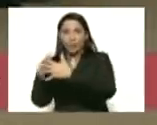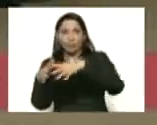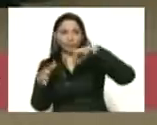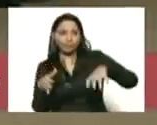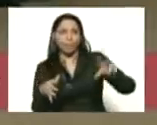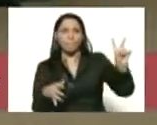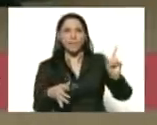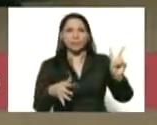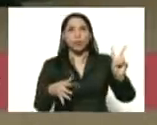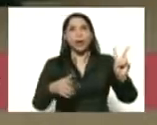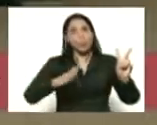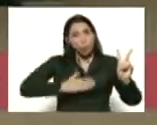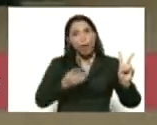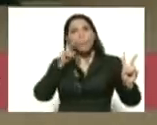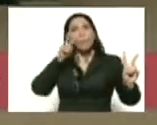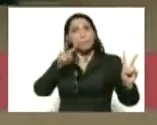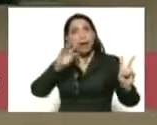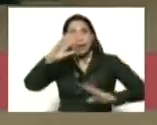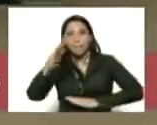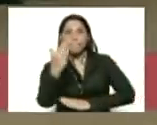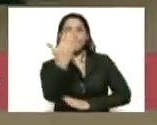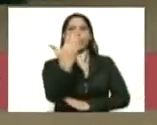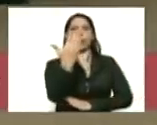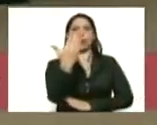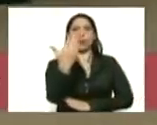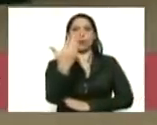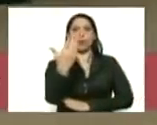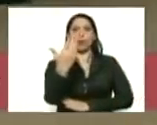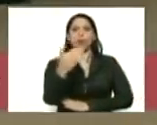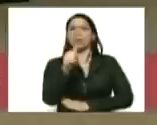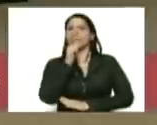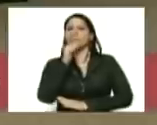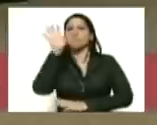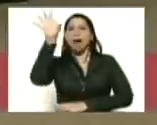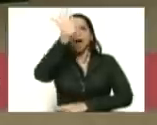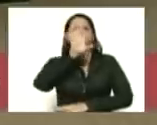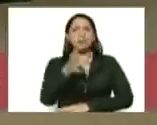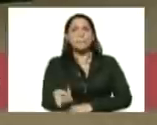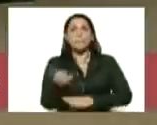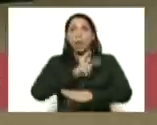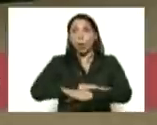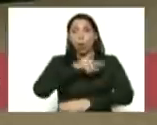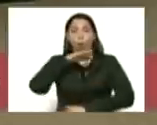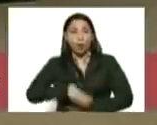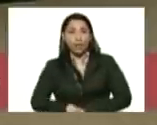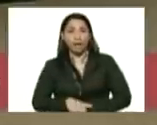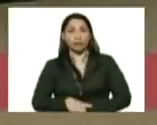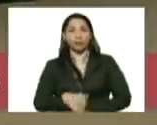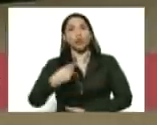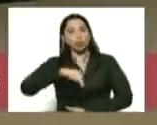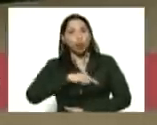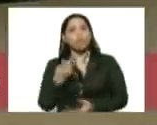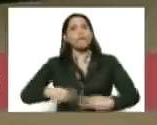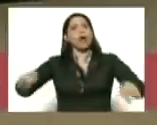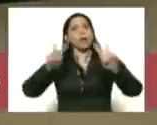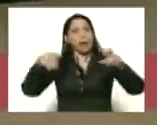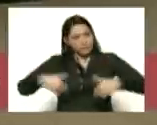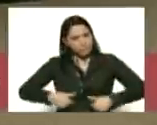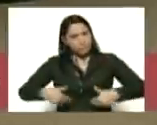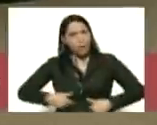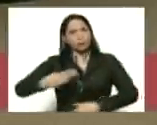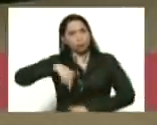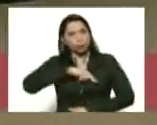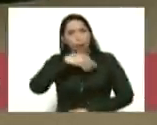Nos podamos ver en el espejo de los que peor están. Para nosotros valorar el esfuerzo que estamos haciendo.